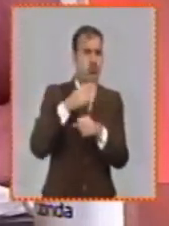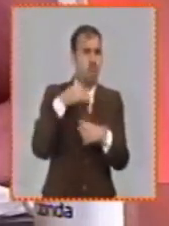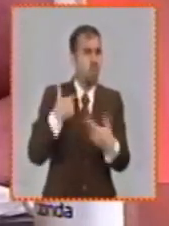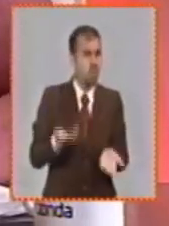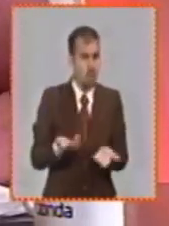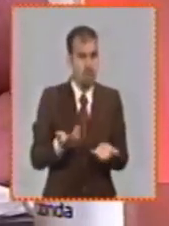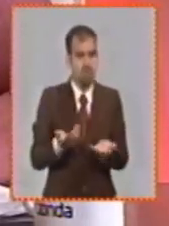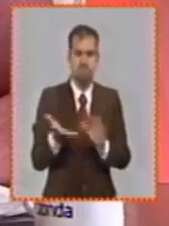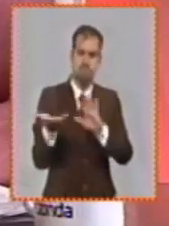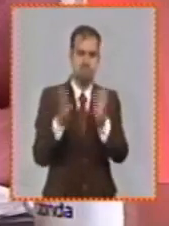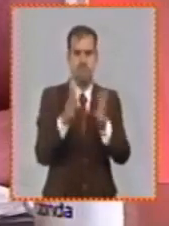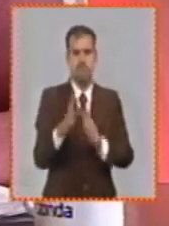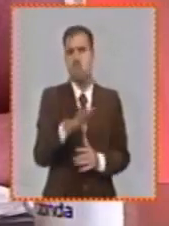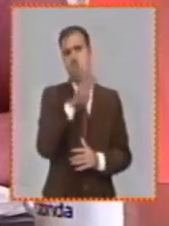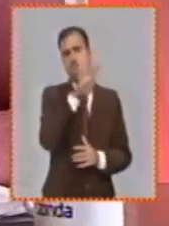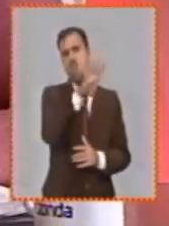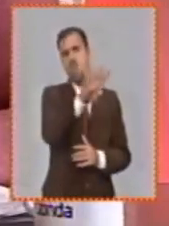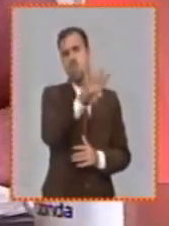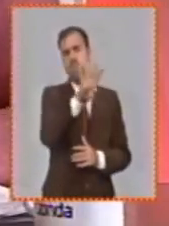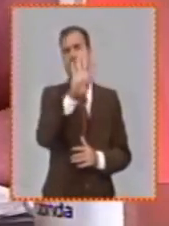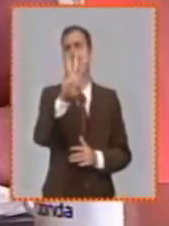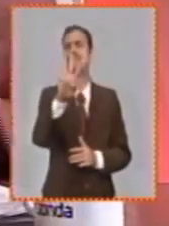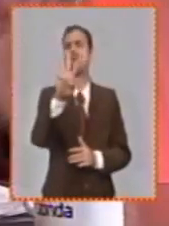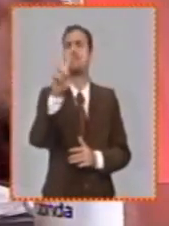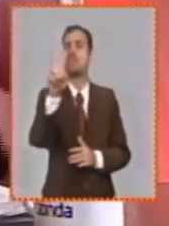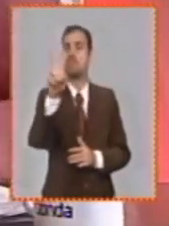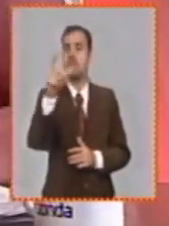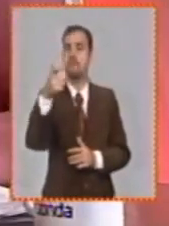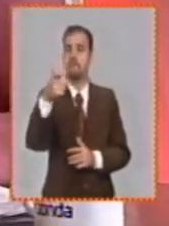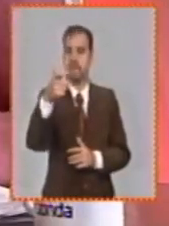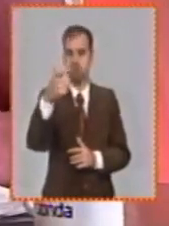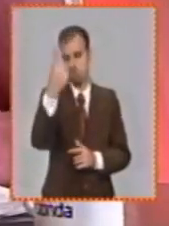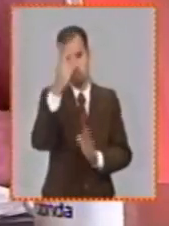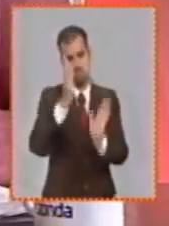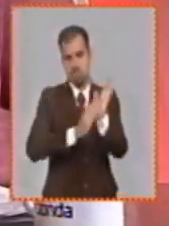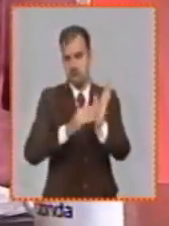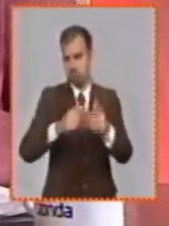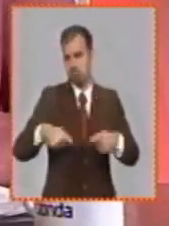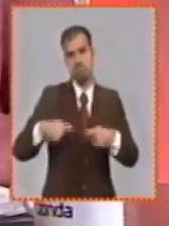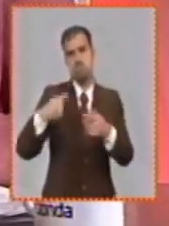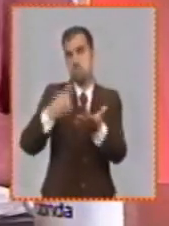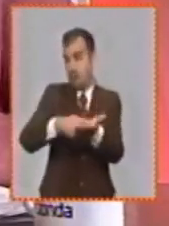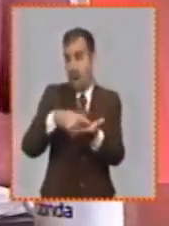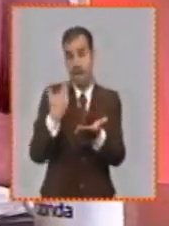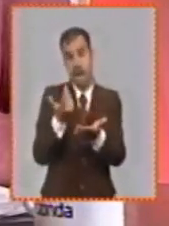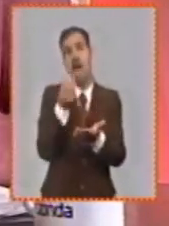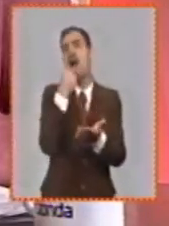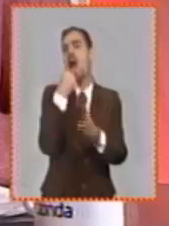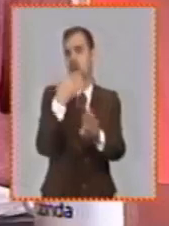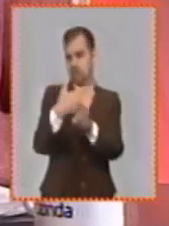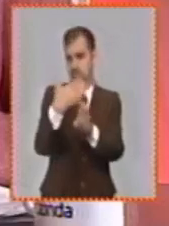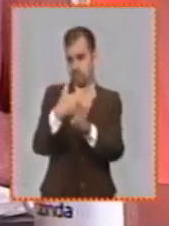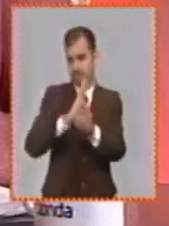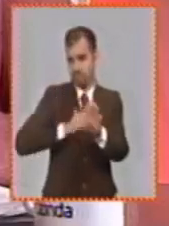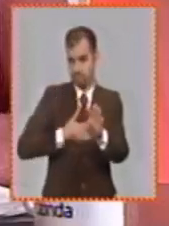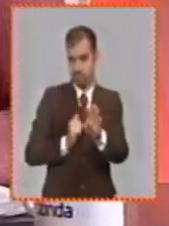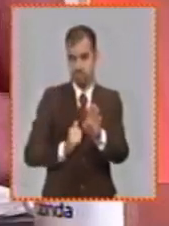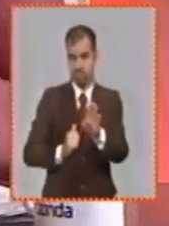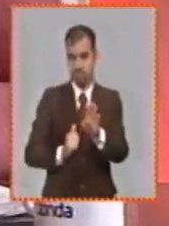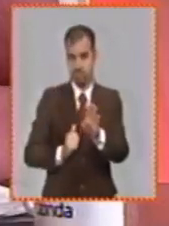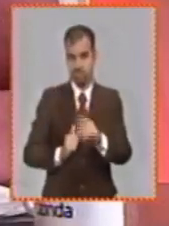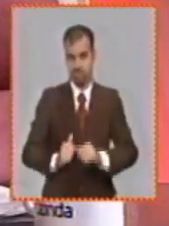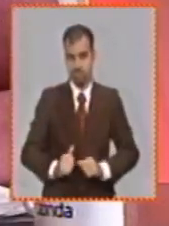aproximadamente en el entorno de 432 pesos como gasto del almuerzo